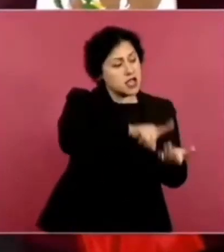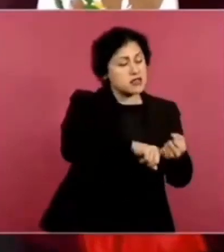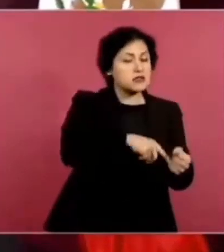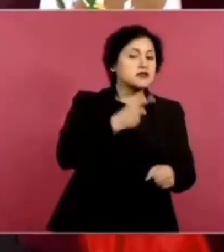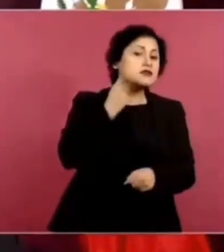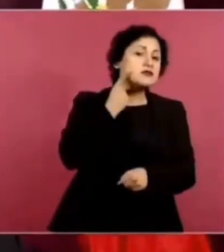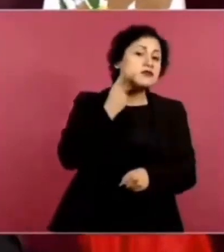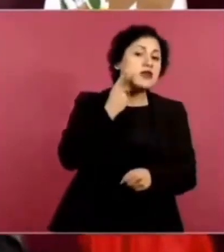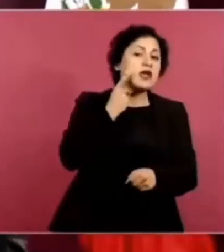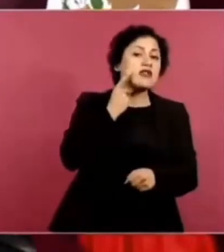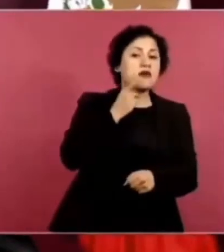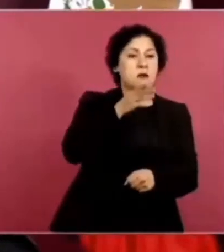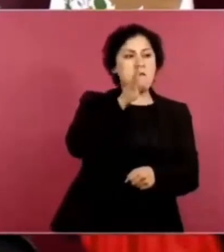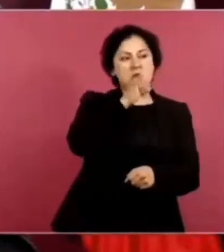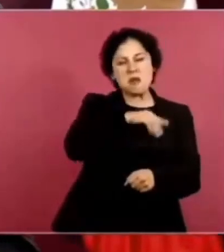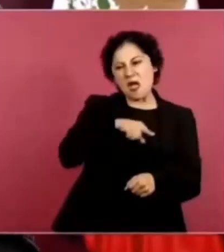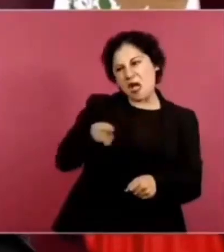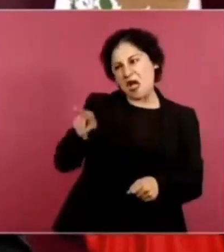Por eso.